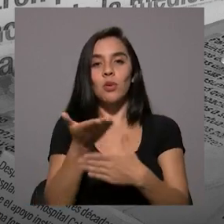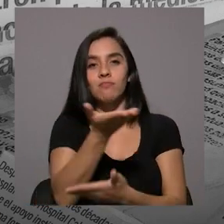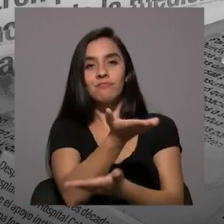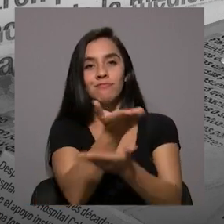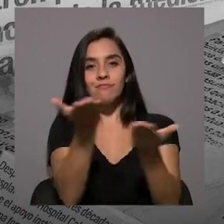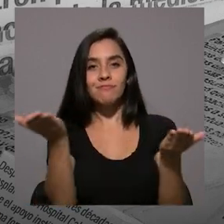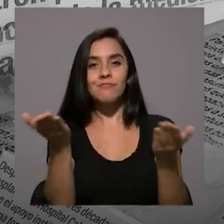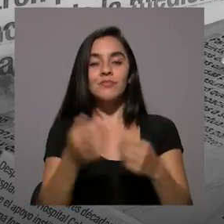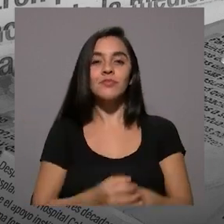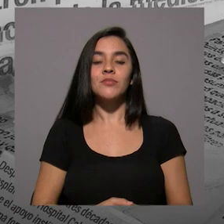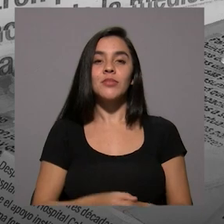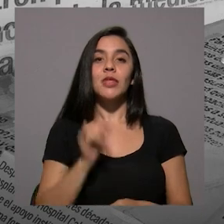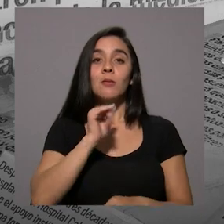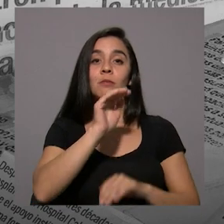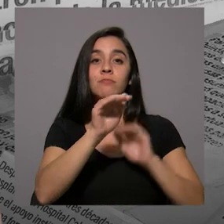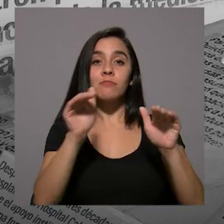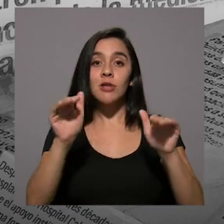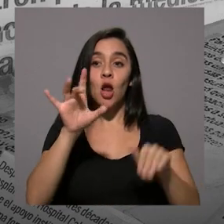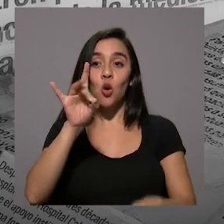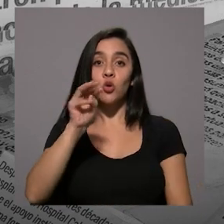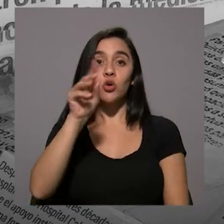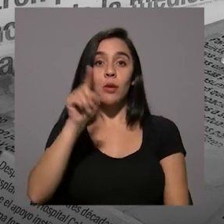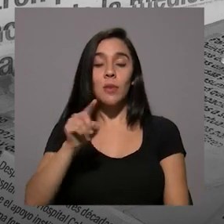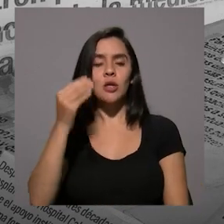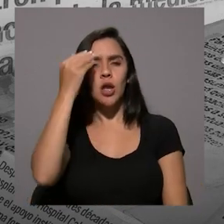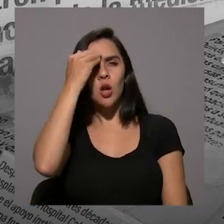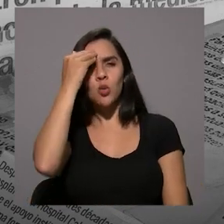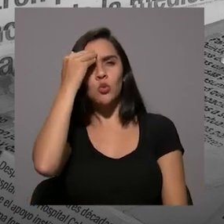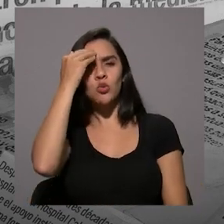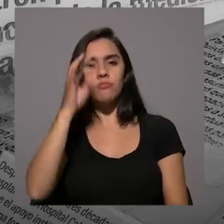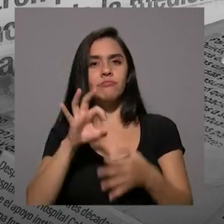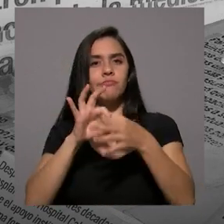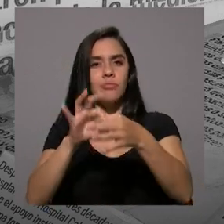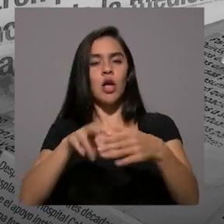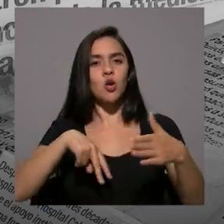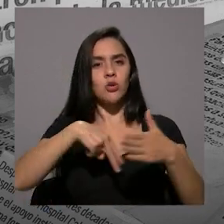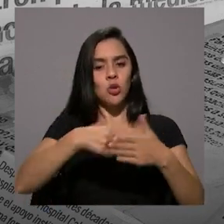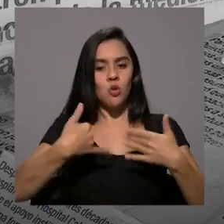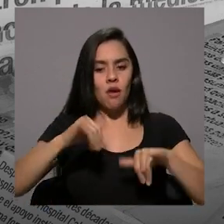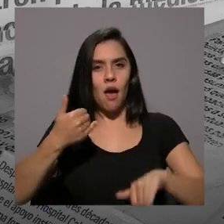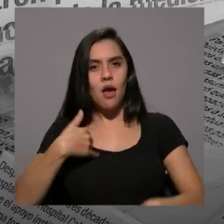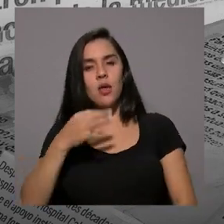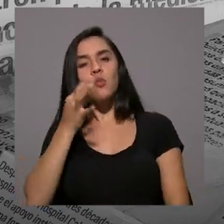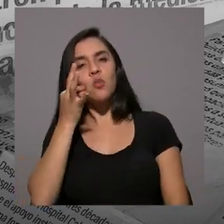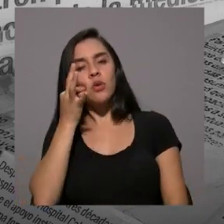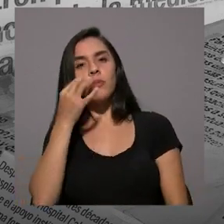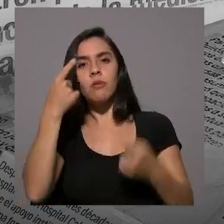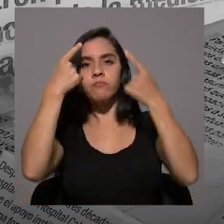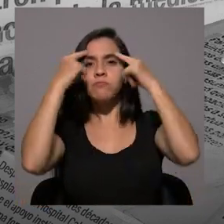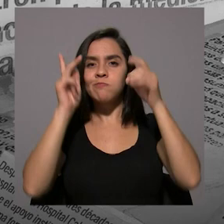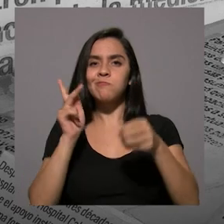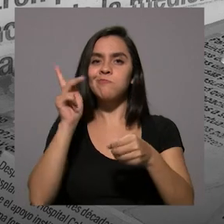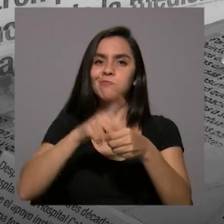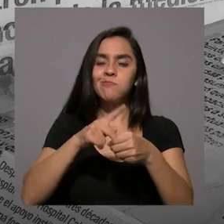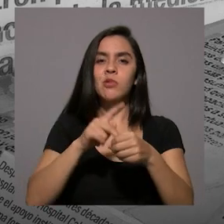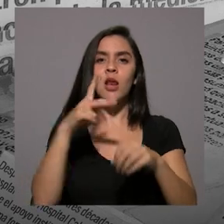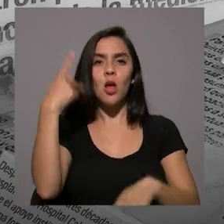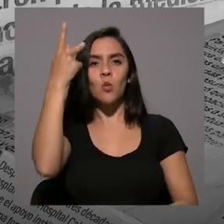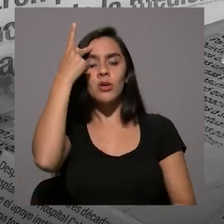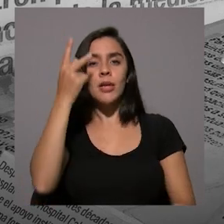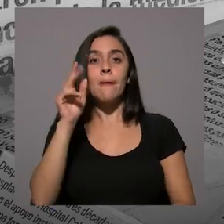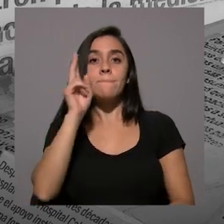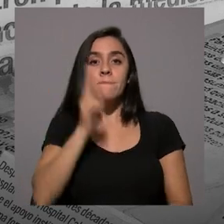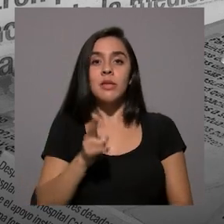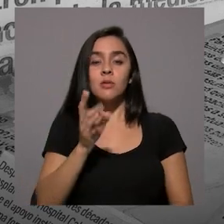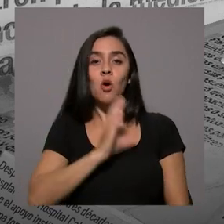supuesto, con la audiencia. Llamar al 8 de marzo a la concientización sobre los obstáculos que todavía tienen las mujeres para participar en la política,